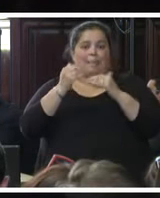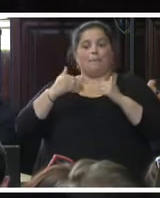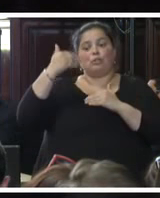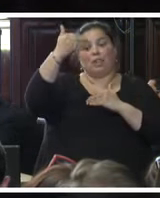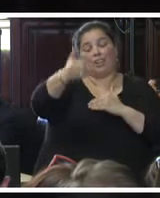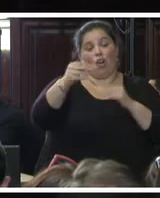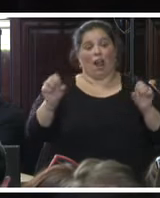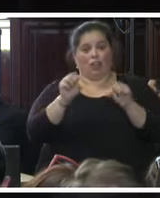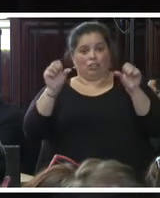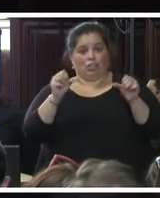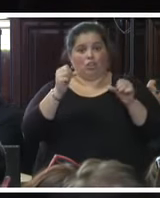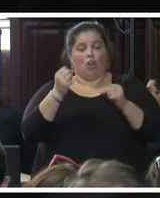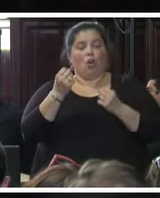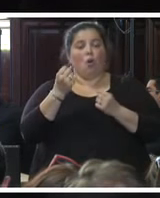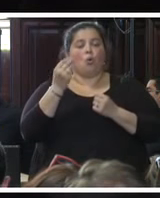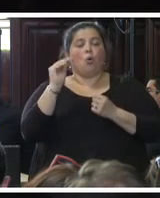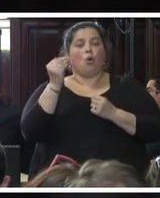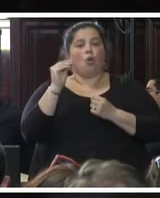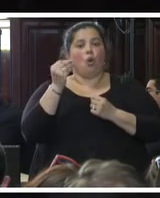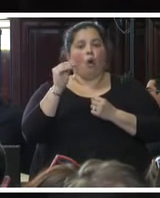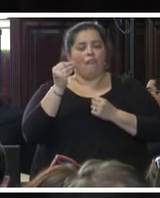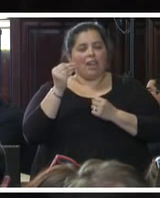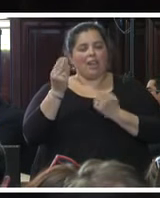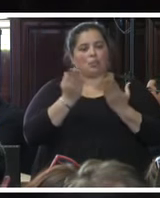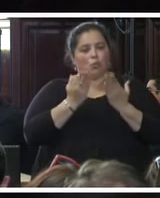del joven estudiante Getsemani.